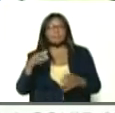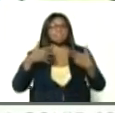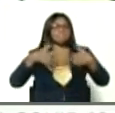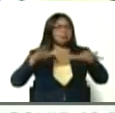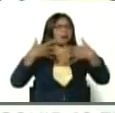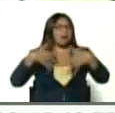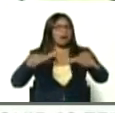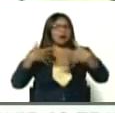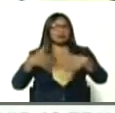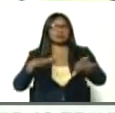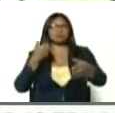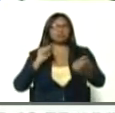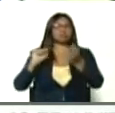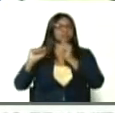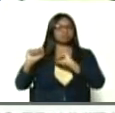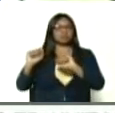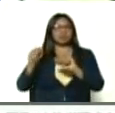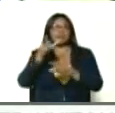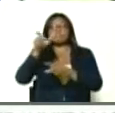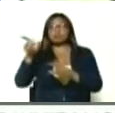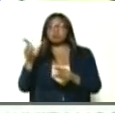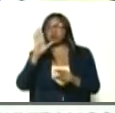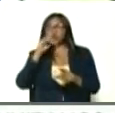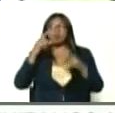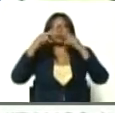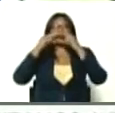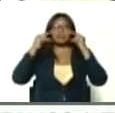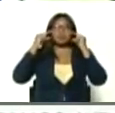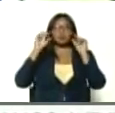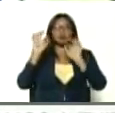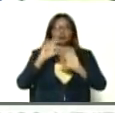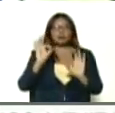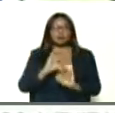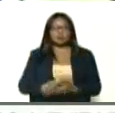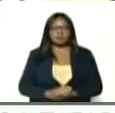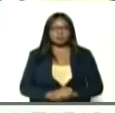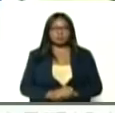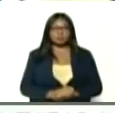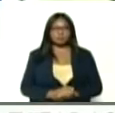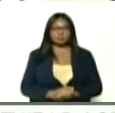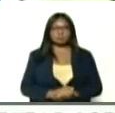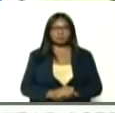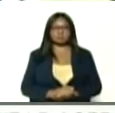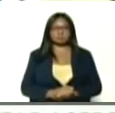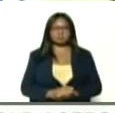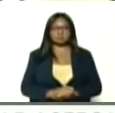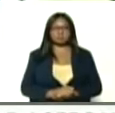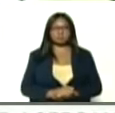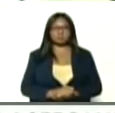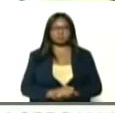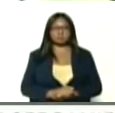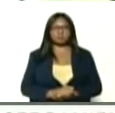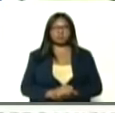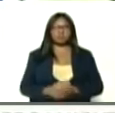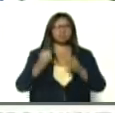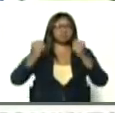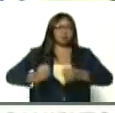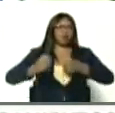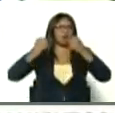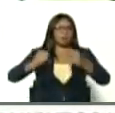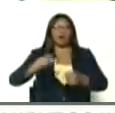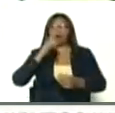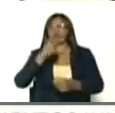marchas negacionistas, de gente sin, sin tapabocas, y protestando contra la vacuna,